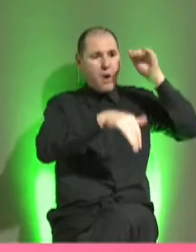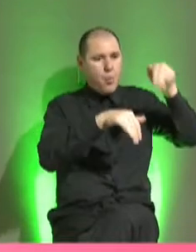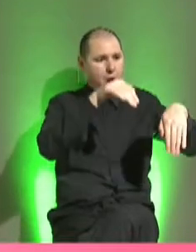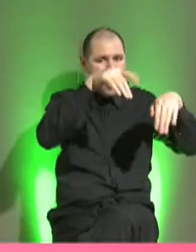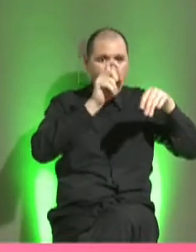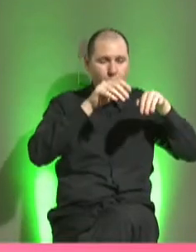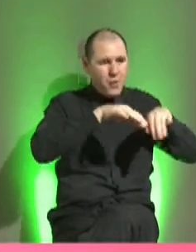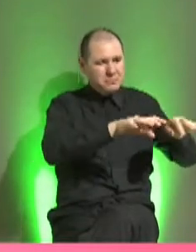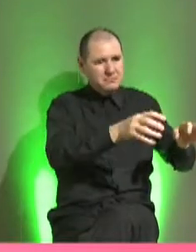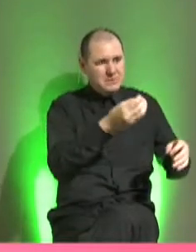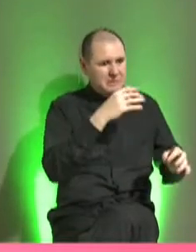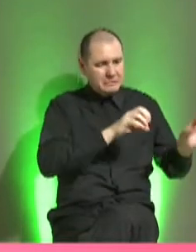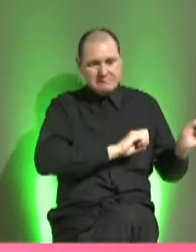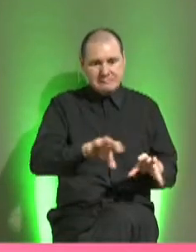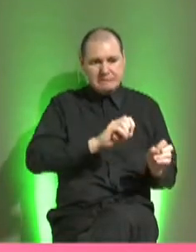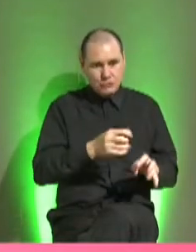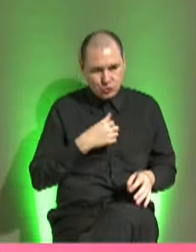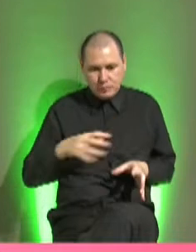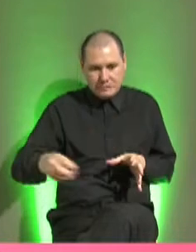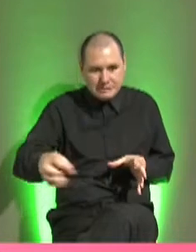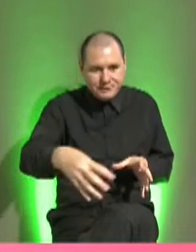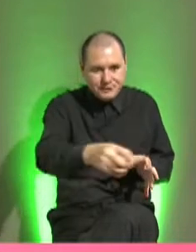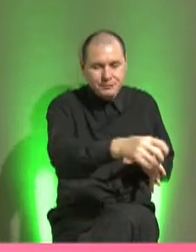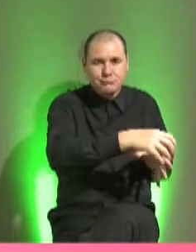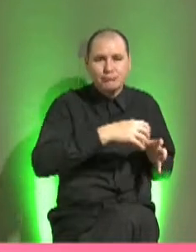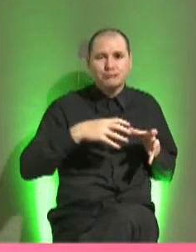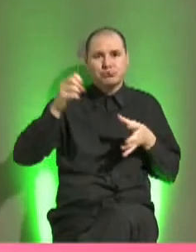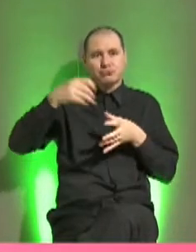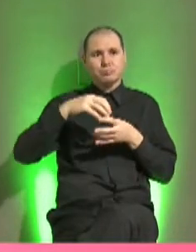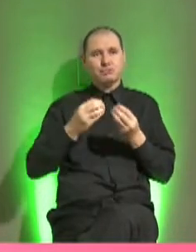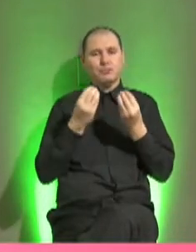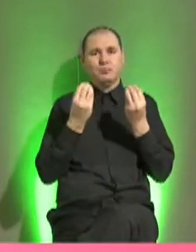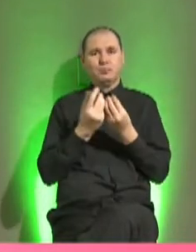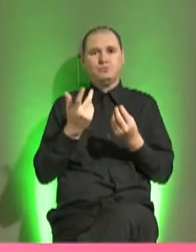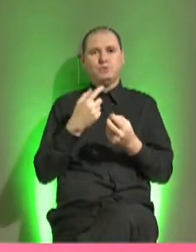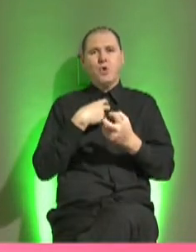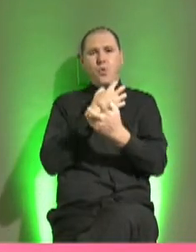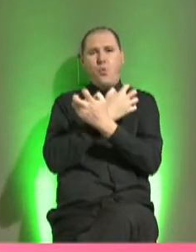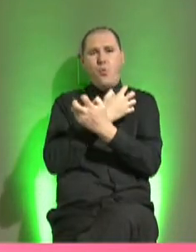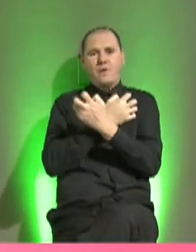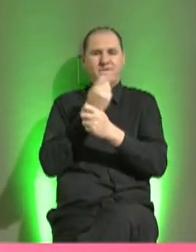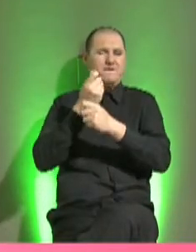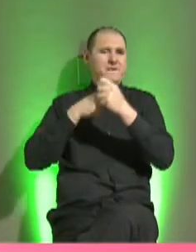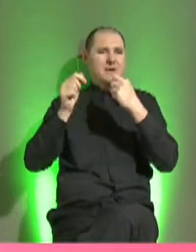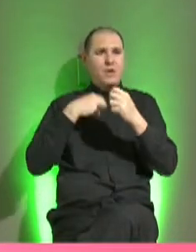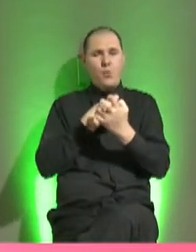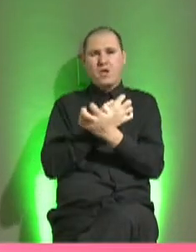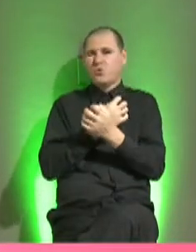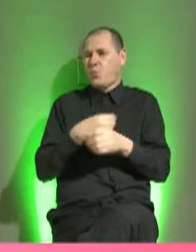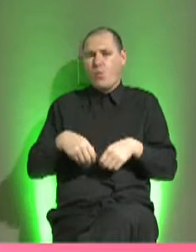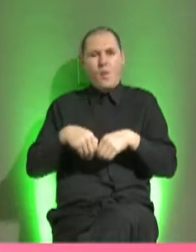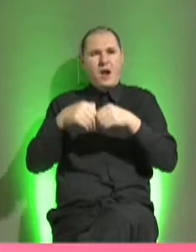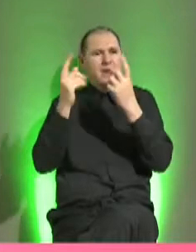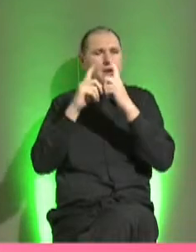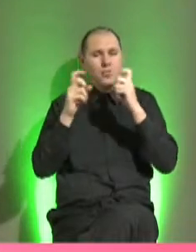la tita juntaba. Nadie juntaba la tita, yo estaba juntando. Juntaba hueso con mis primos, vendíamos hueso, todo lo que se cruzaba en el